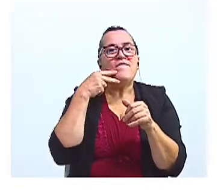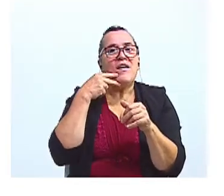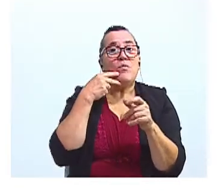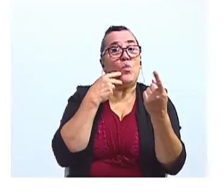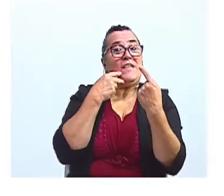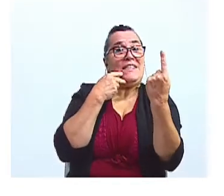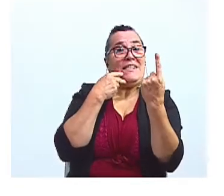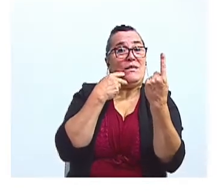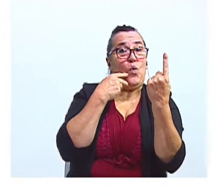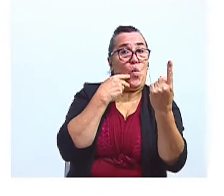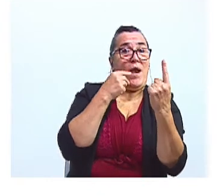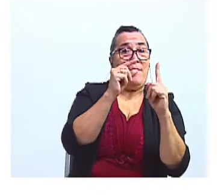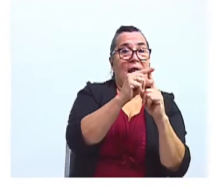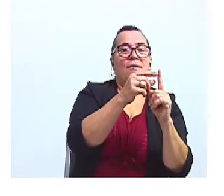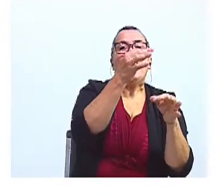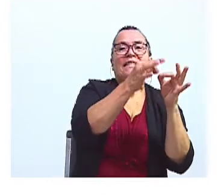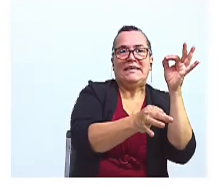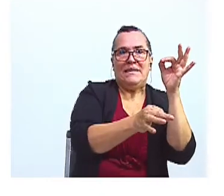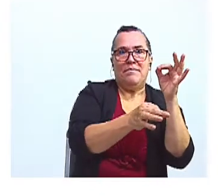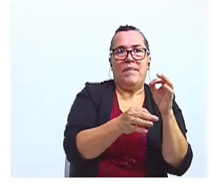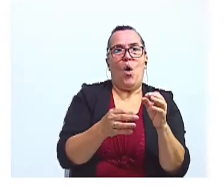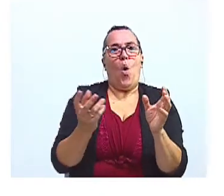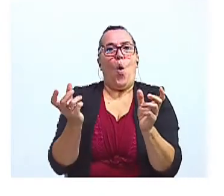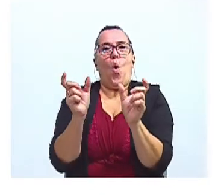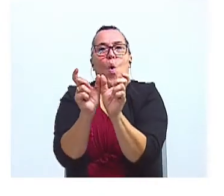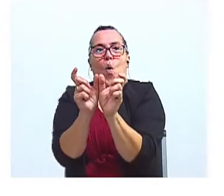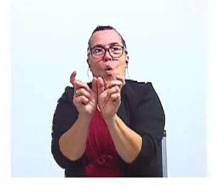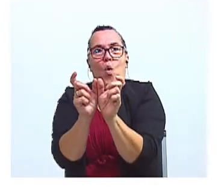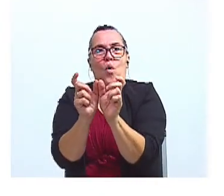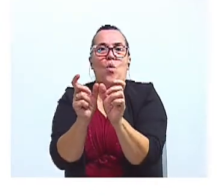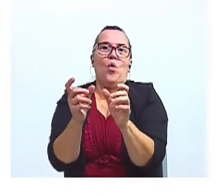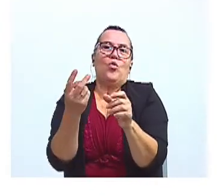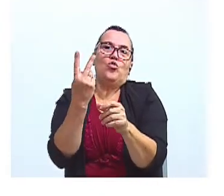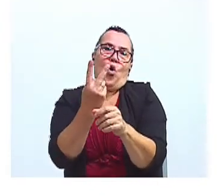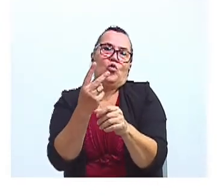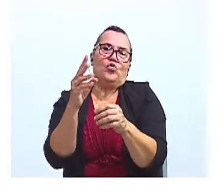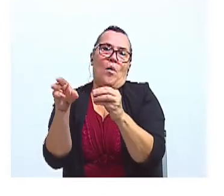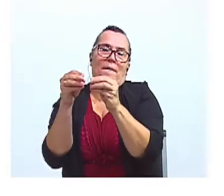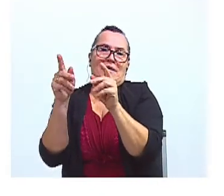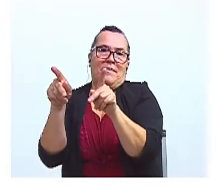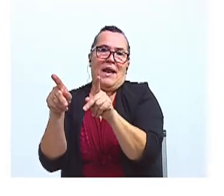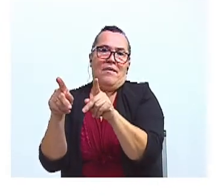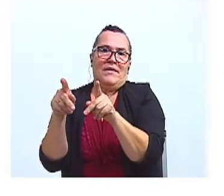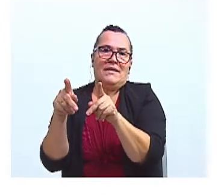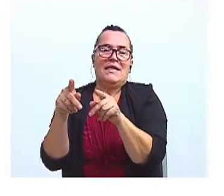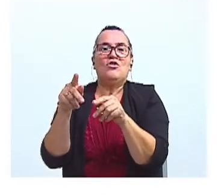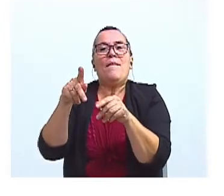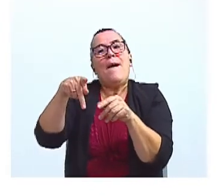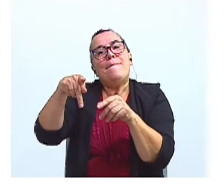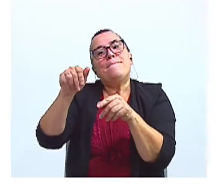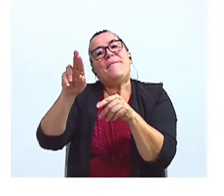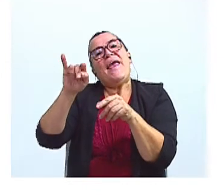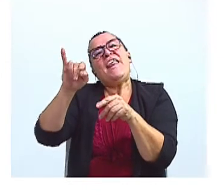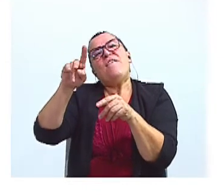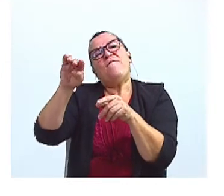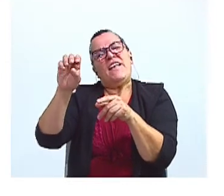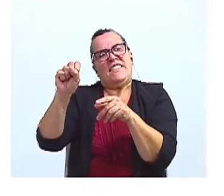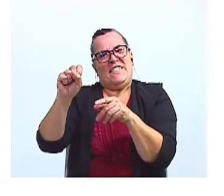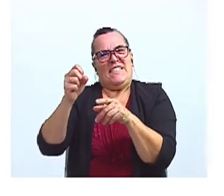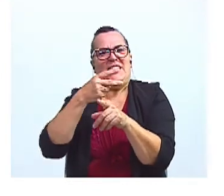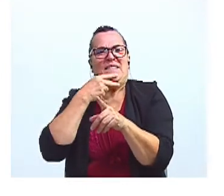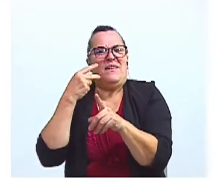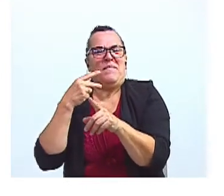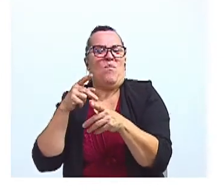simples, una sola palabra, o compuestos, dos o más palabras. A eso se le llama perífasis verbal, pero ese nombre es muy exagerado,